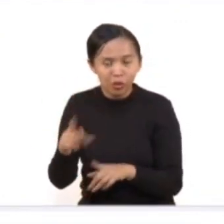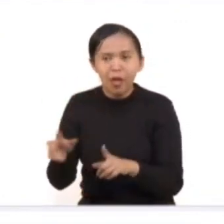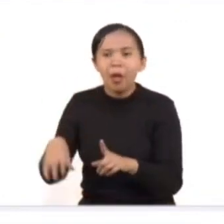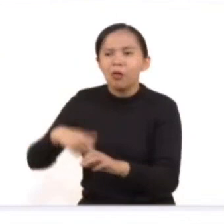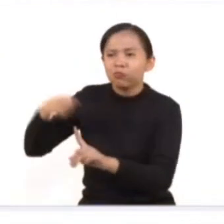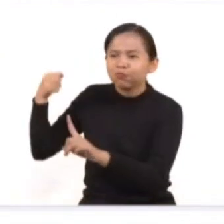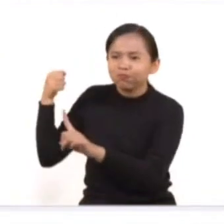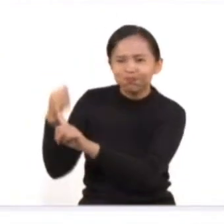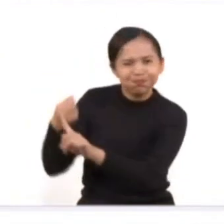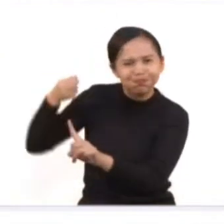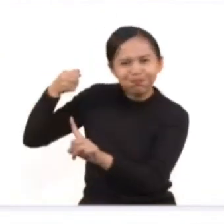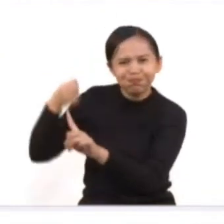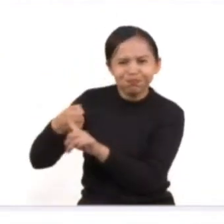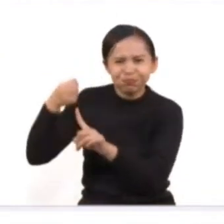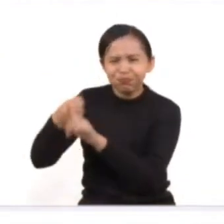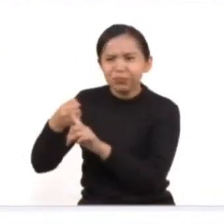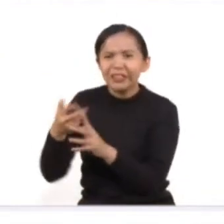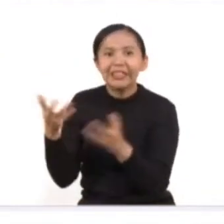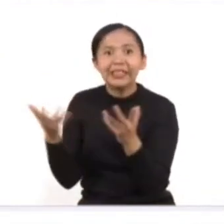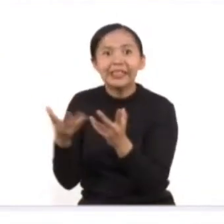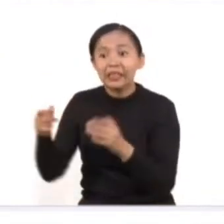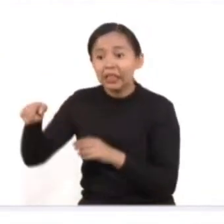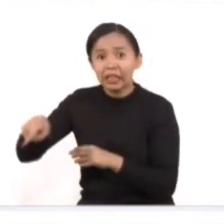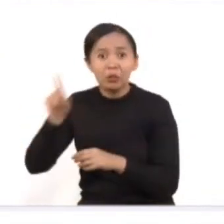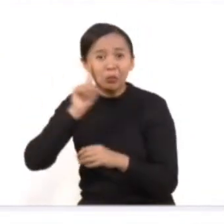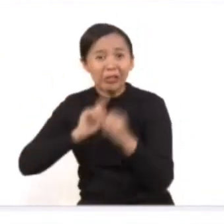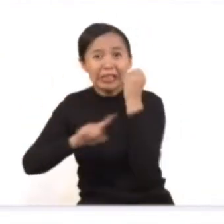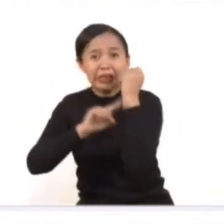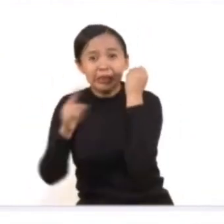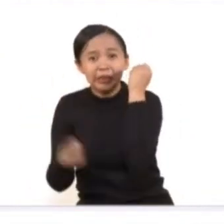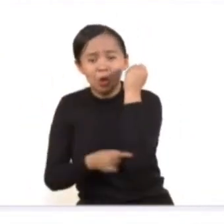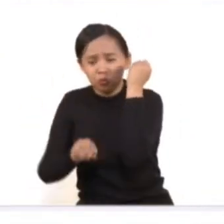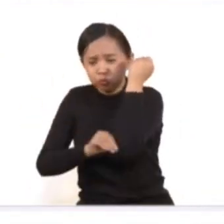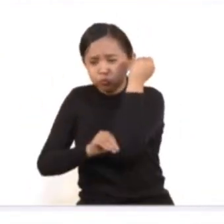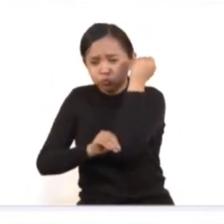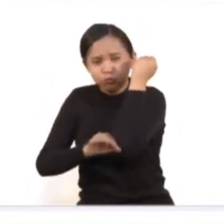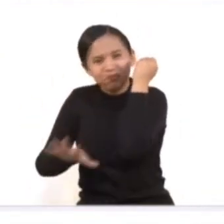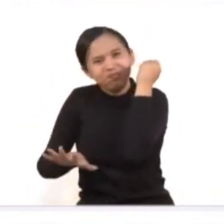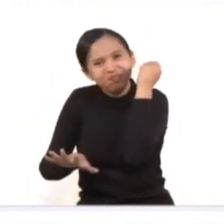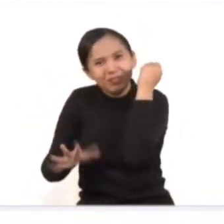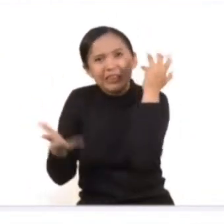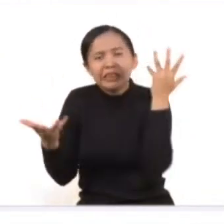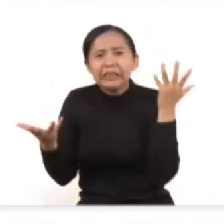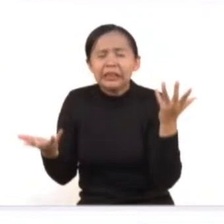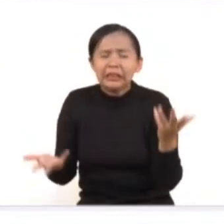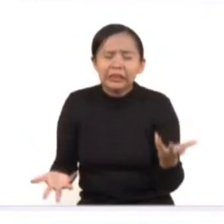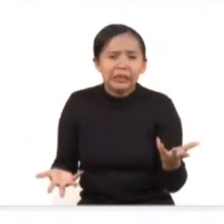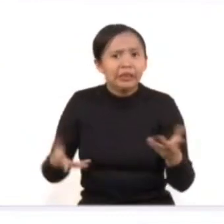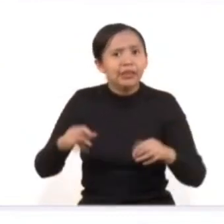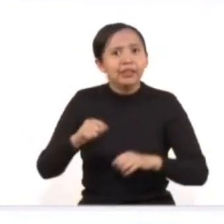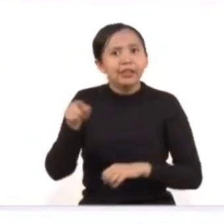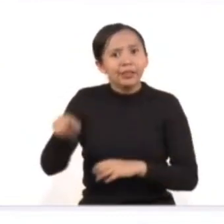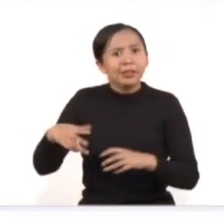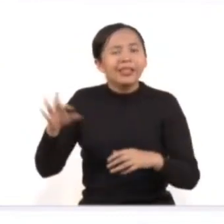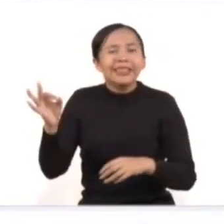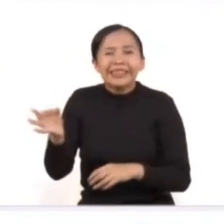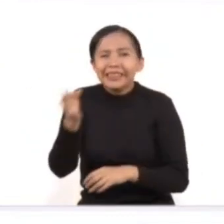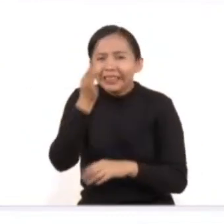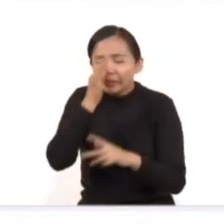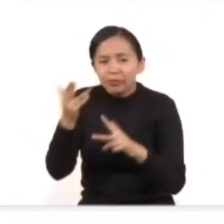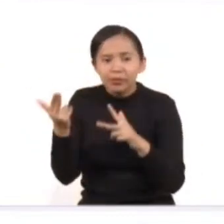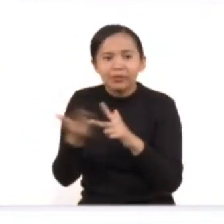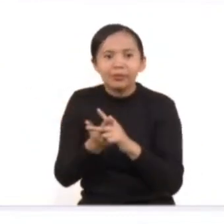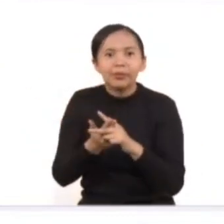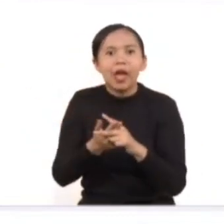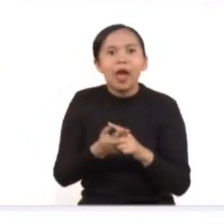aborto y lesiones que atentaron contra su vida. Lo repito, la fiscalía buscará obtener sentencias